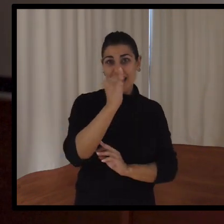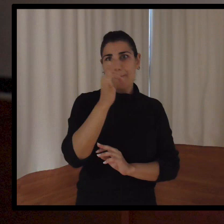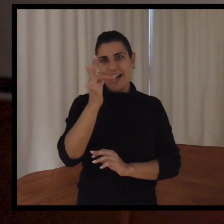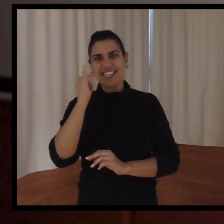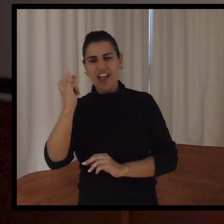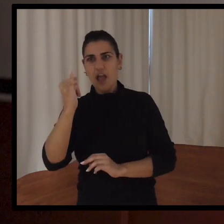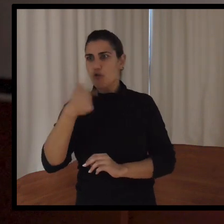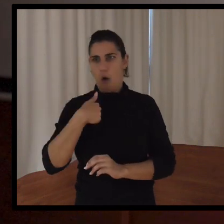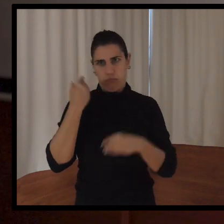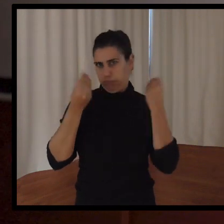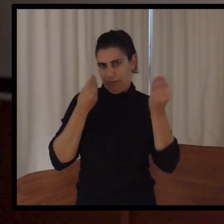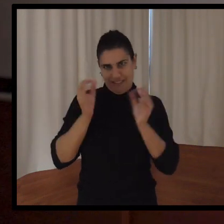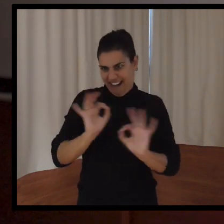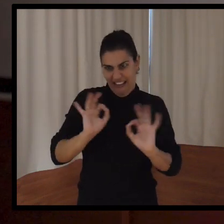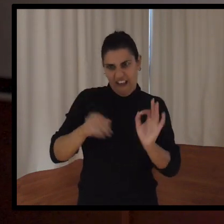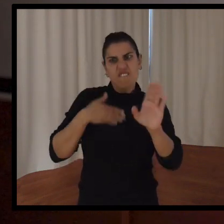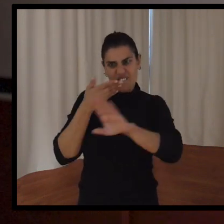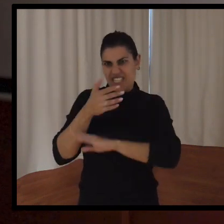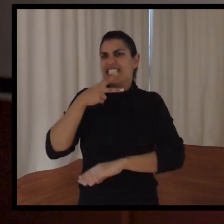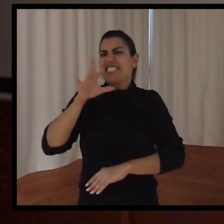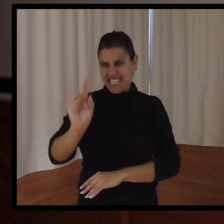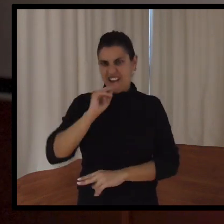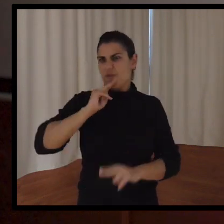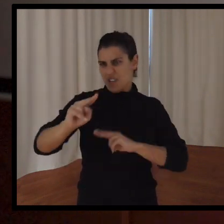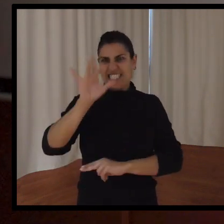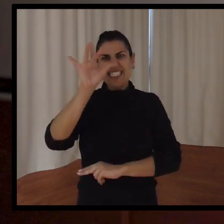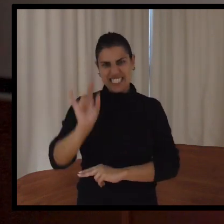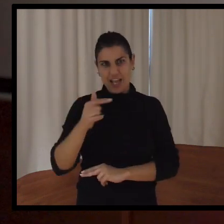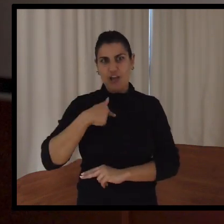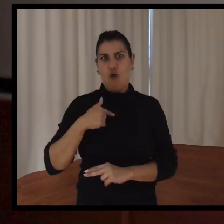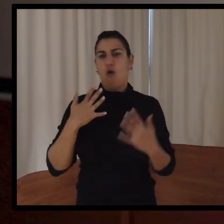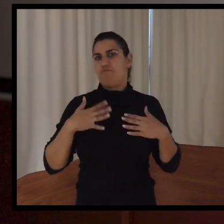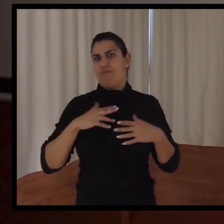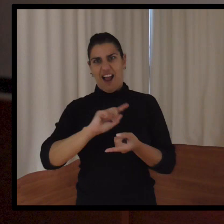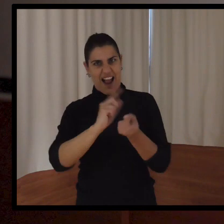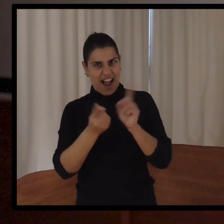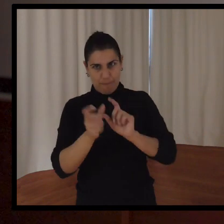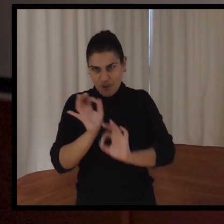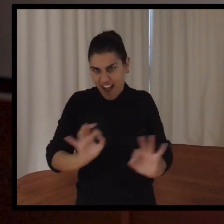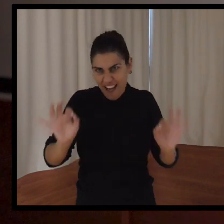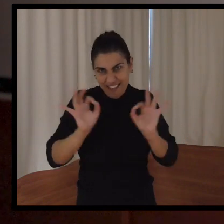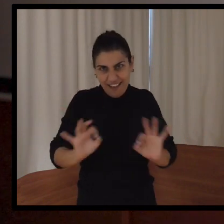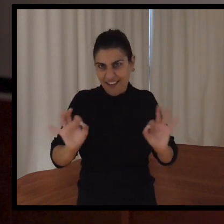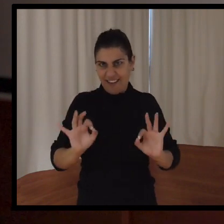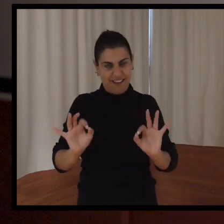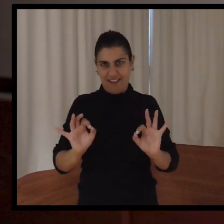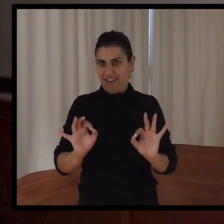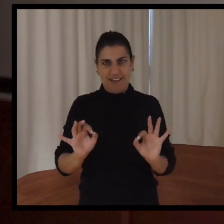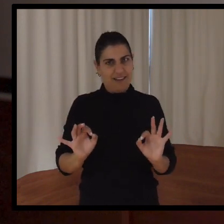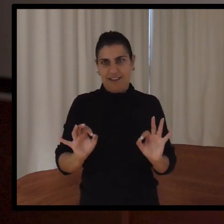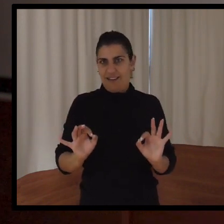me lo pensé dos veces y dije que sí. Y a día de hoy no lo cambio por nadie ni por nada. Porque es el